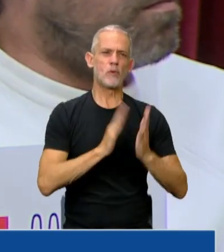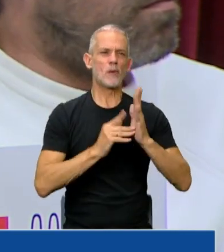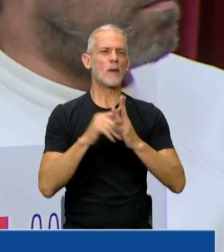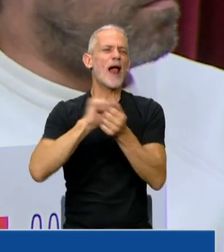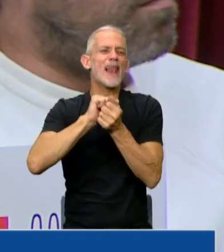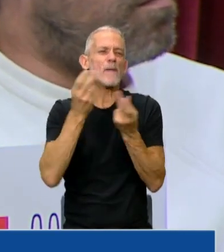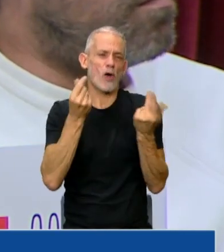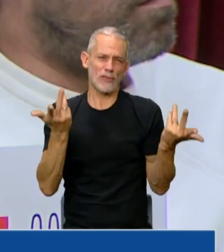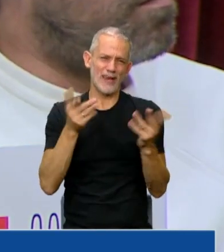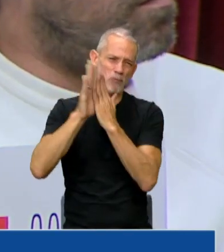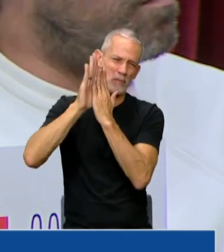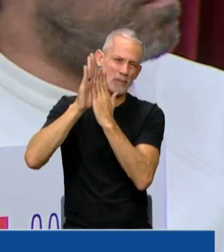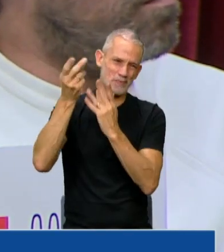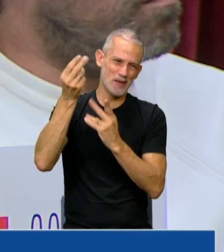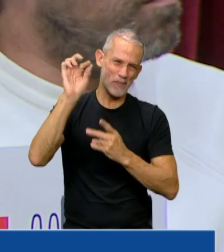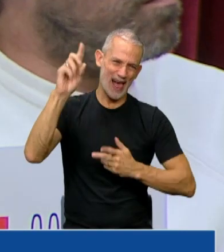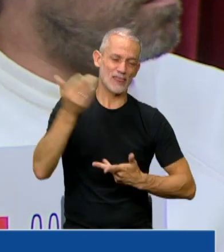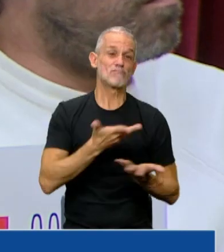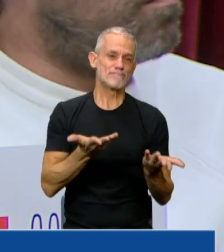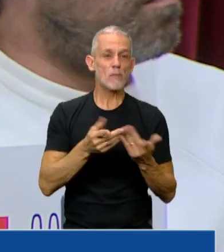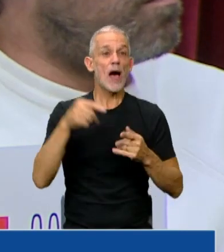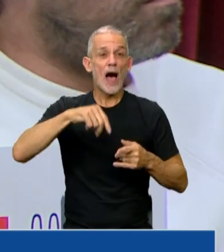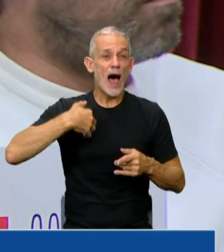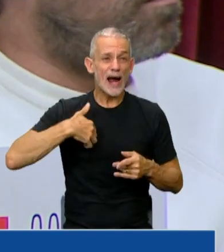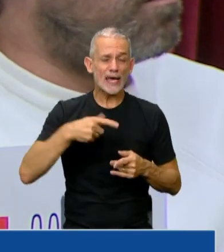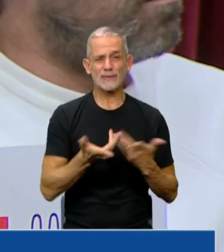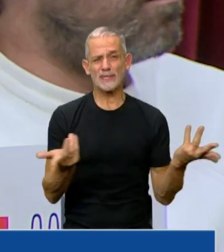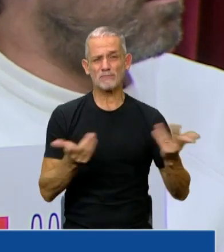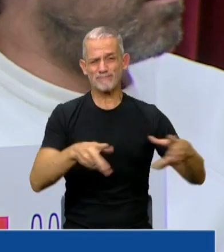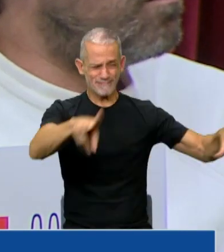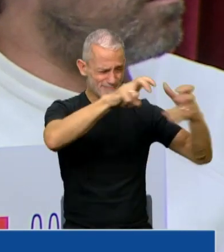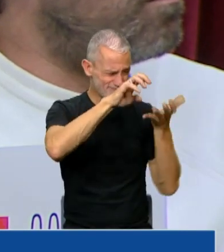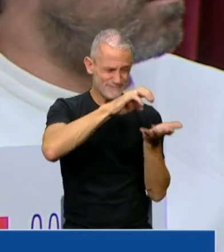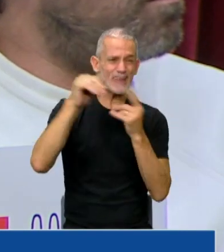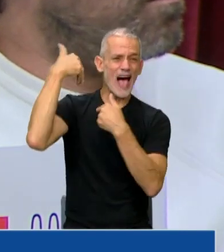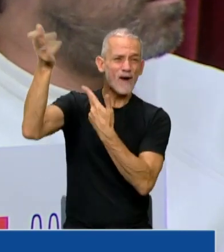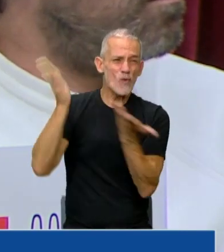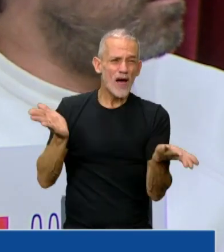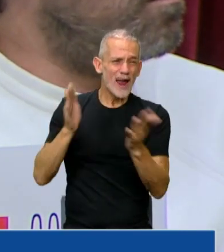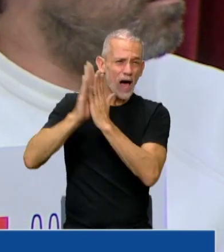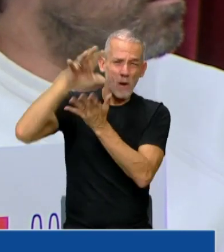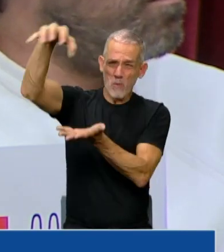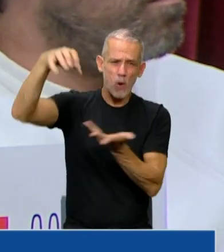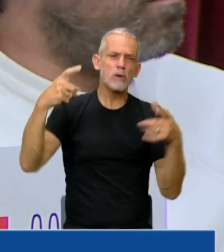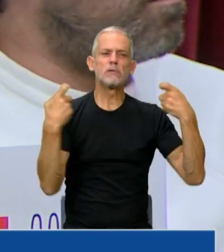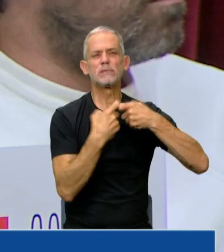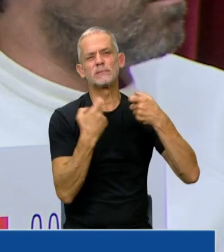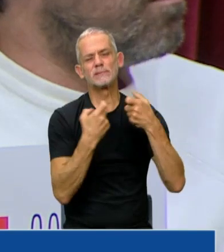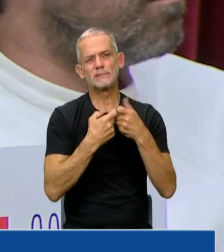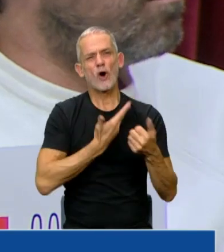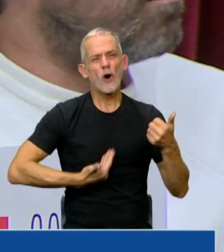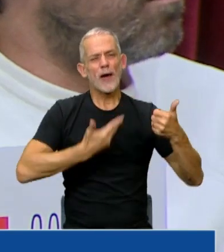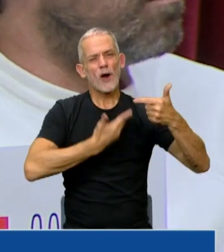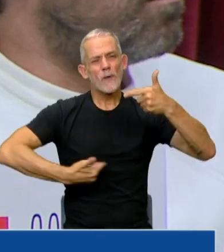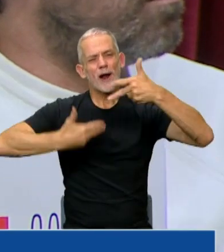activos y también de fuga. La burguesía argentina tiene un PBI entero en el exterior, eso no se hace sin la complicidad de los sucesivos